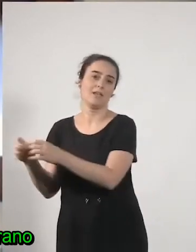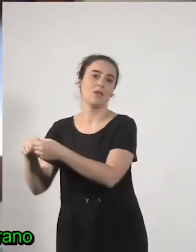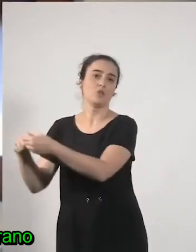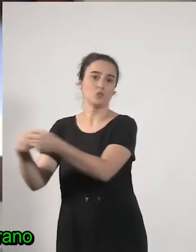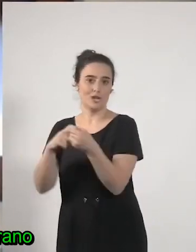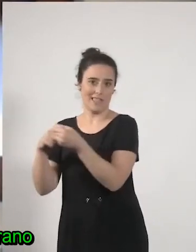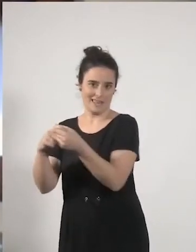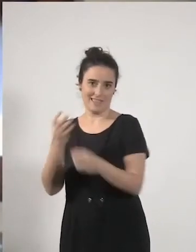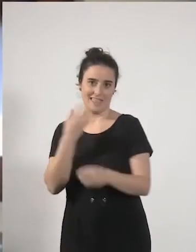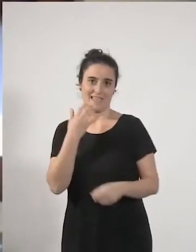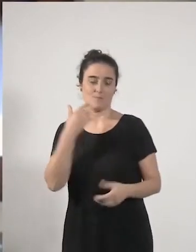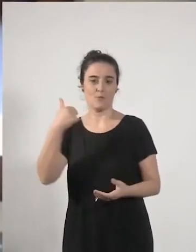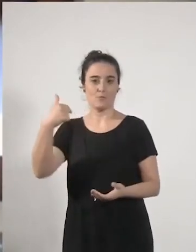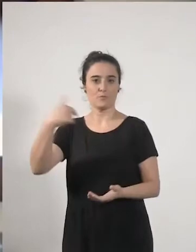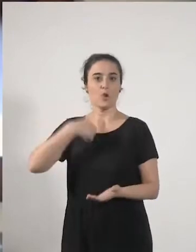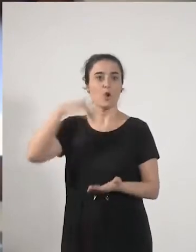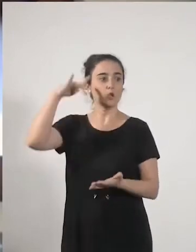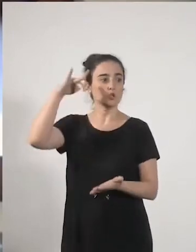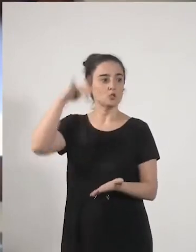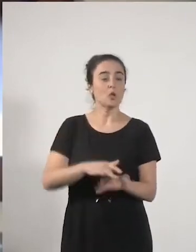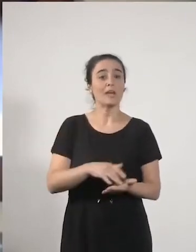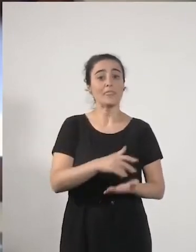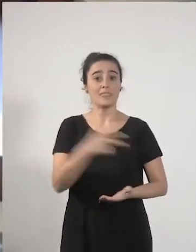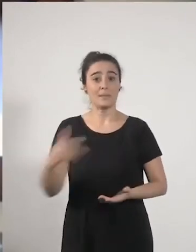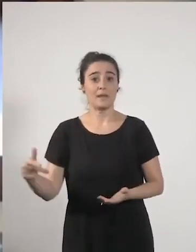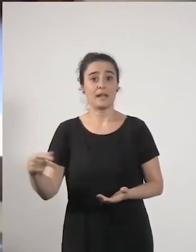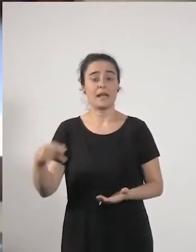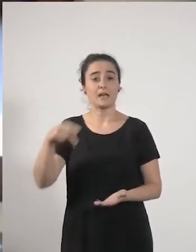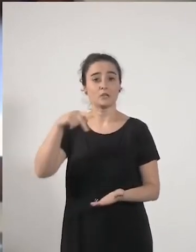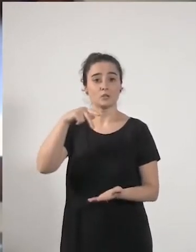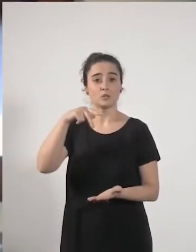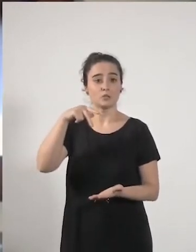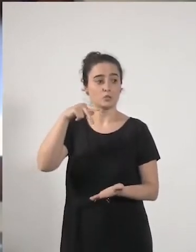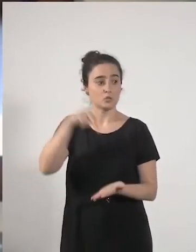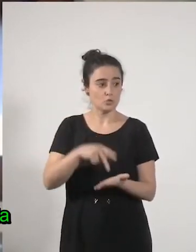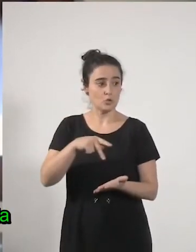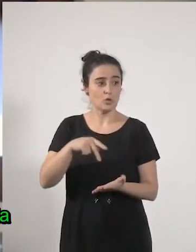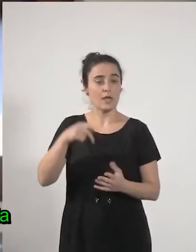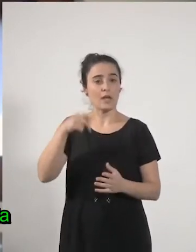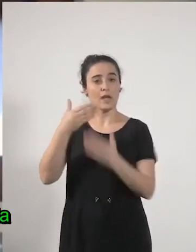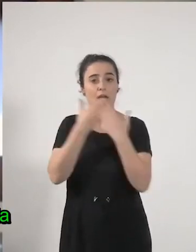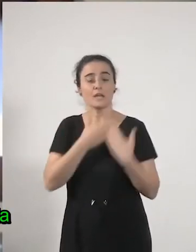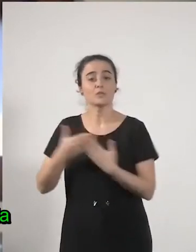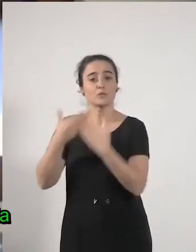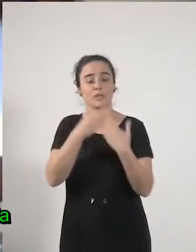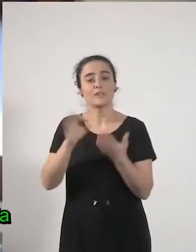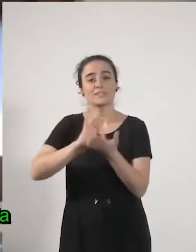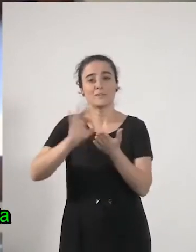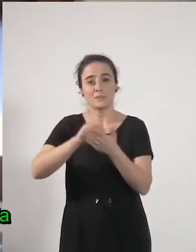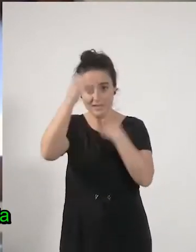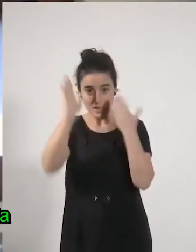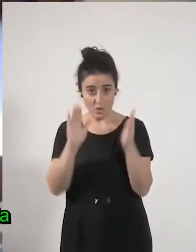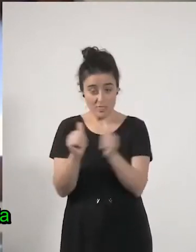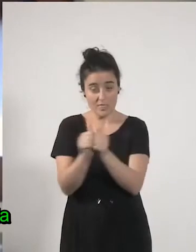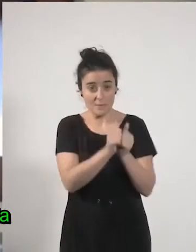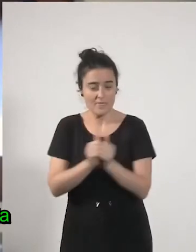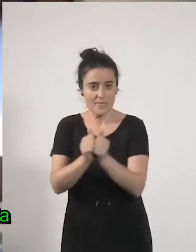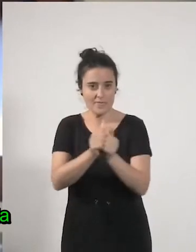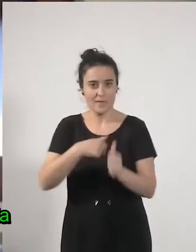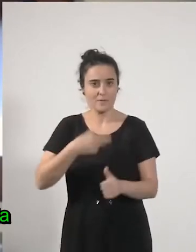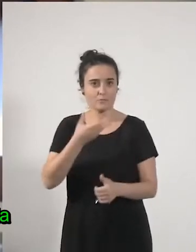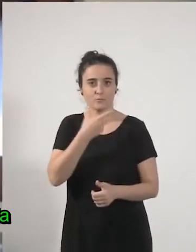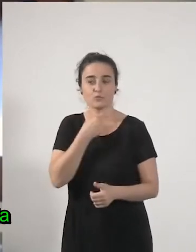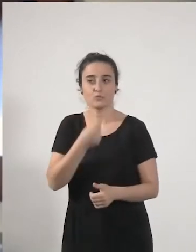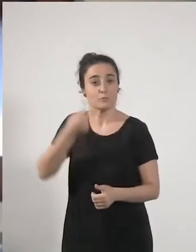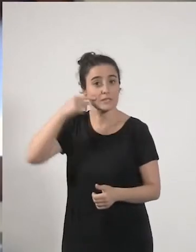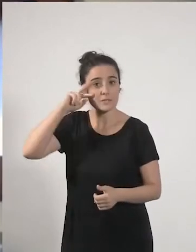Dinamarca un verano estudiando el servicio de atención a la dependencia y me gustó mucho una experiencia y es que allí hay